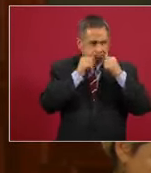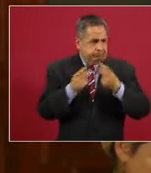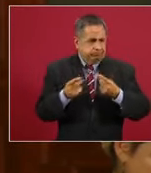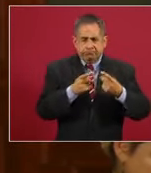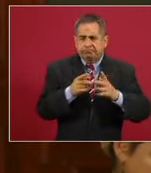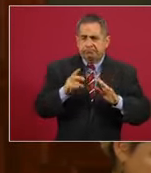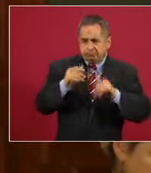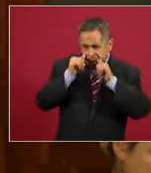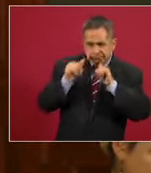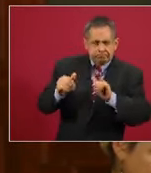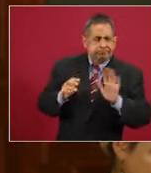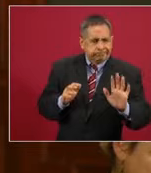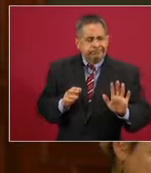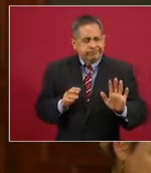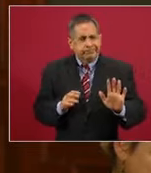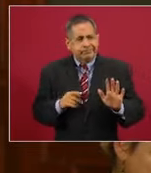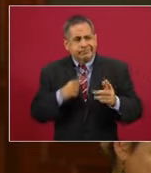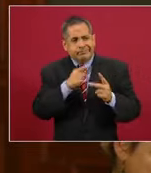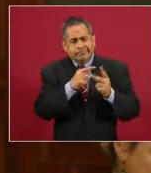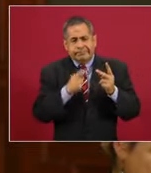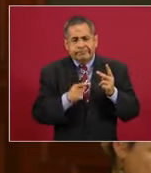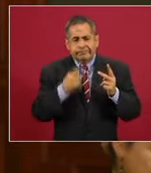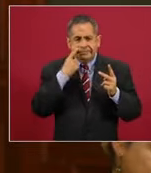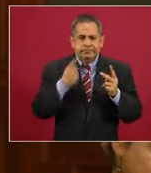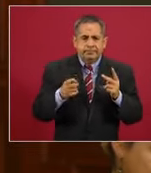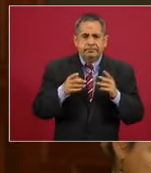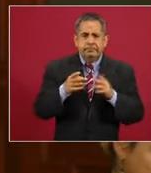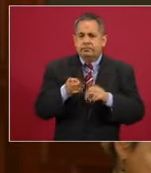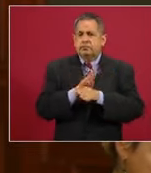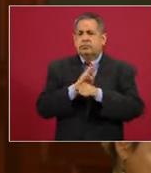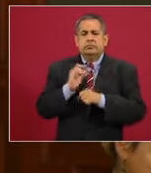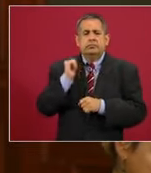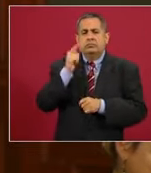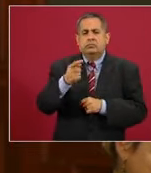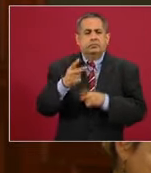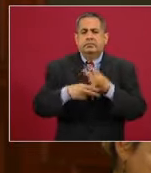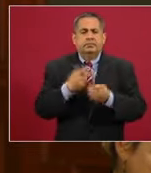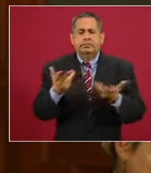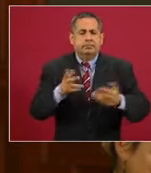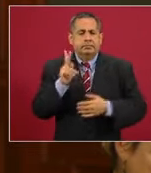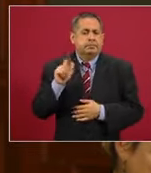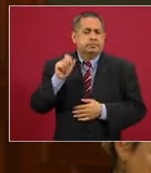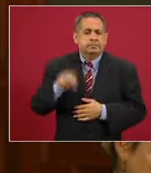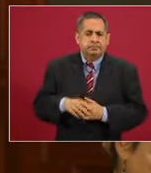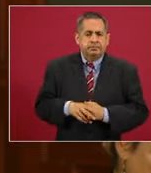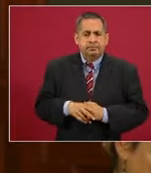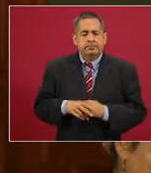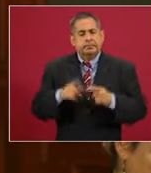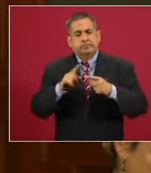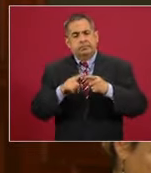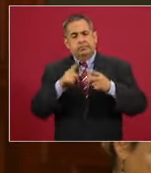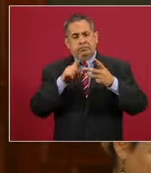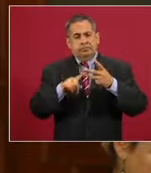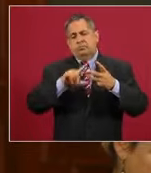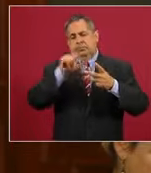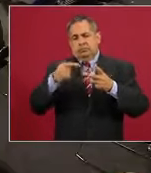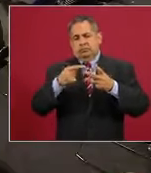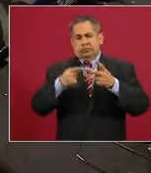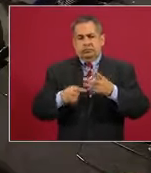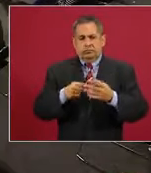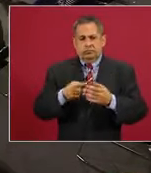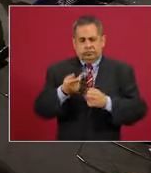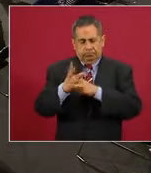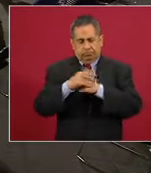orden para atender a las personas que pudieran contagiarse del COVID-19. Esa es primera pregunta, presidente, y enseguida le hago